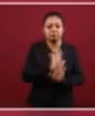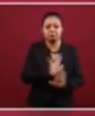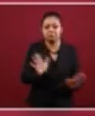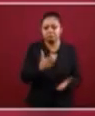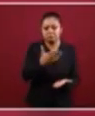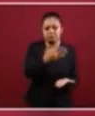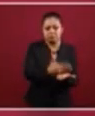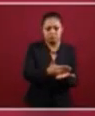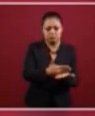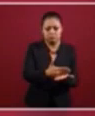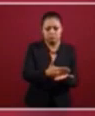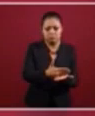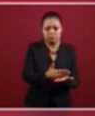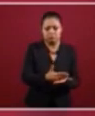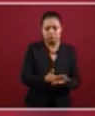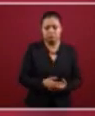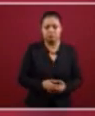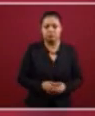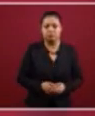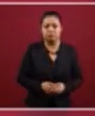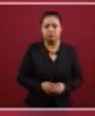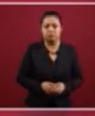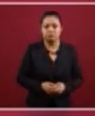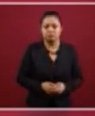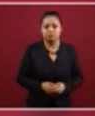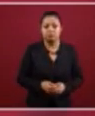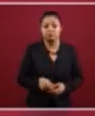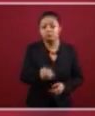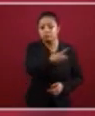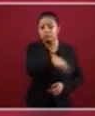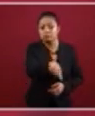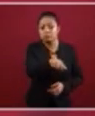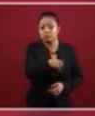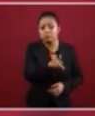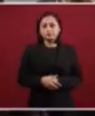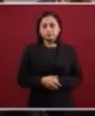Hasta ahí llegamos. El pueblo manda.